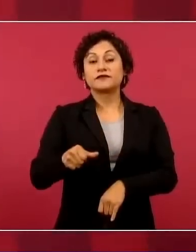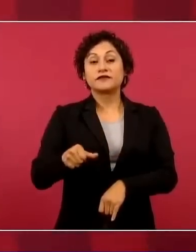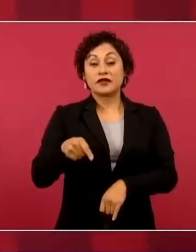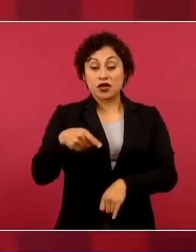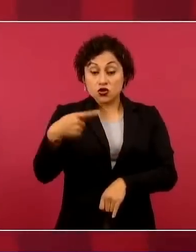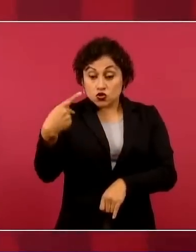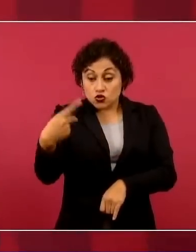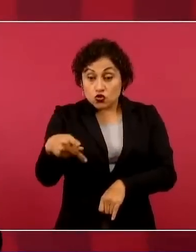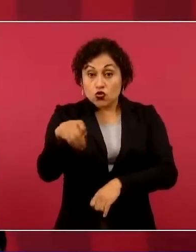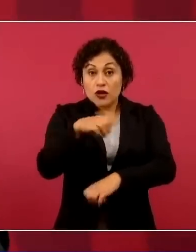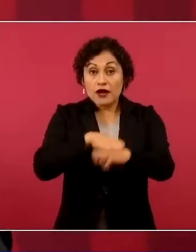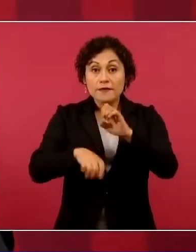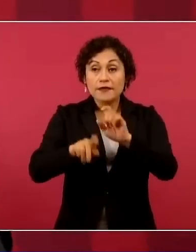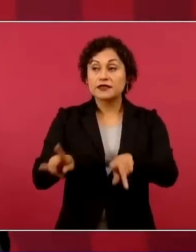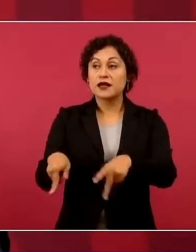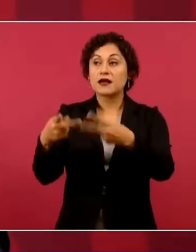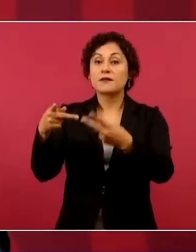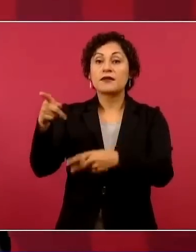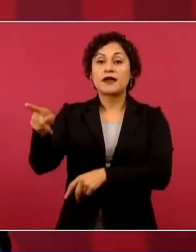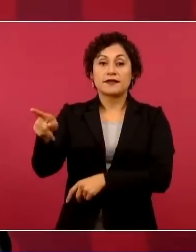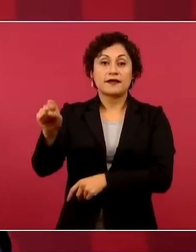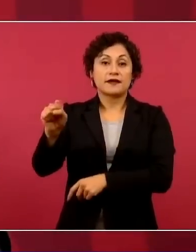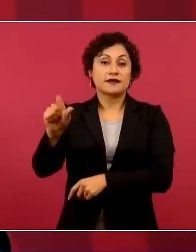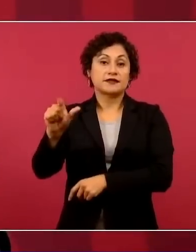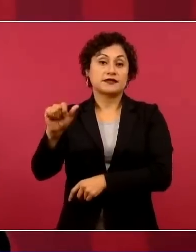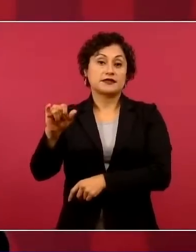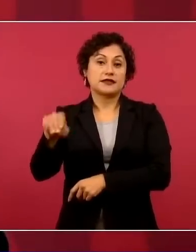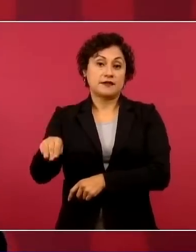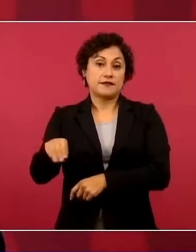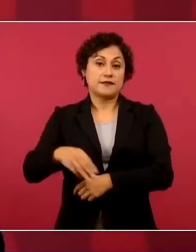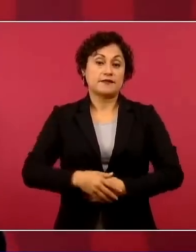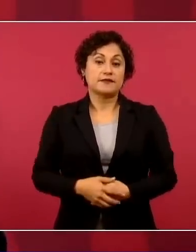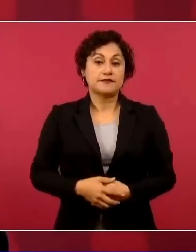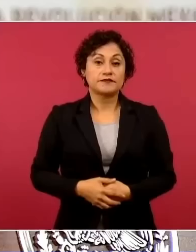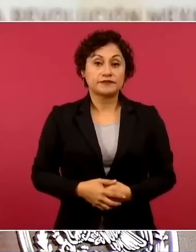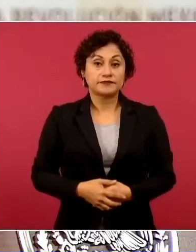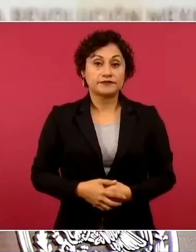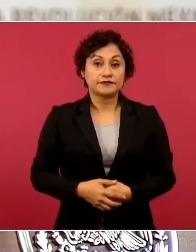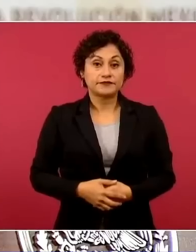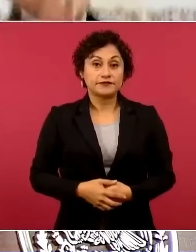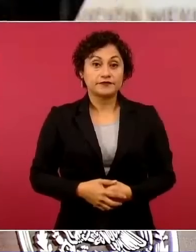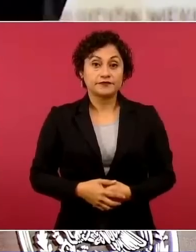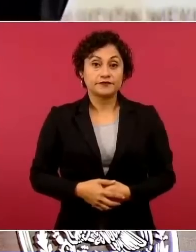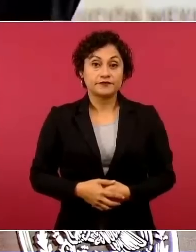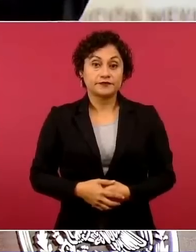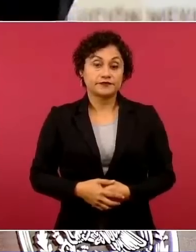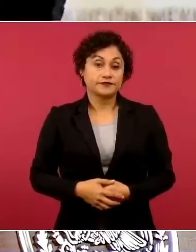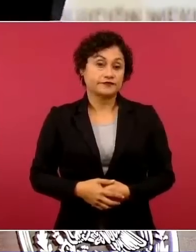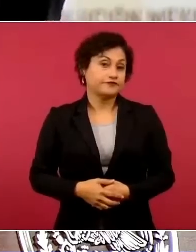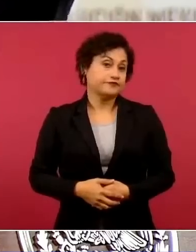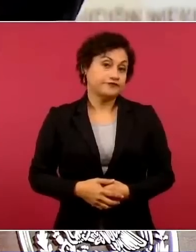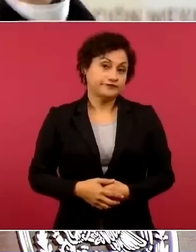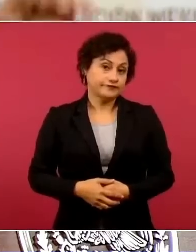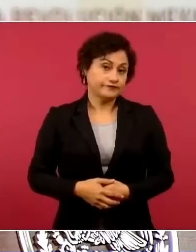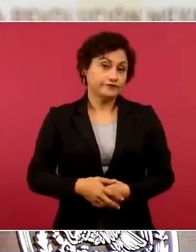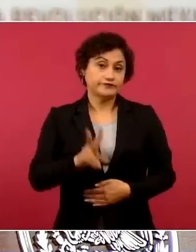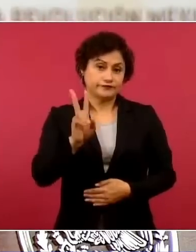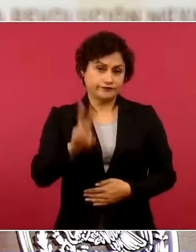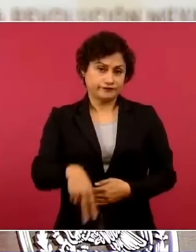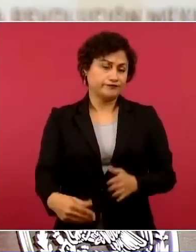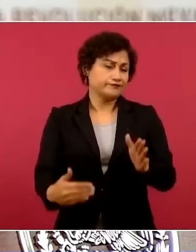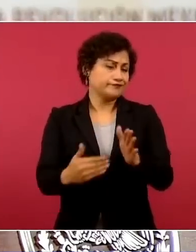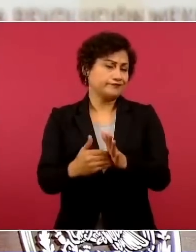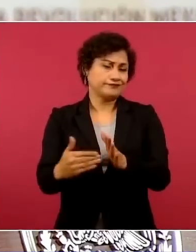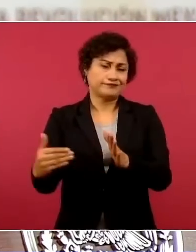en varios millones de pesos.